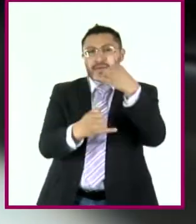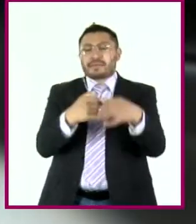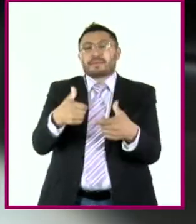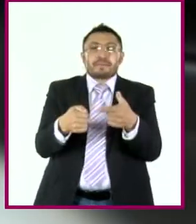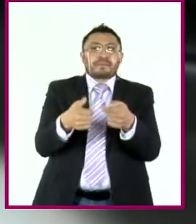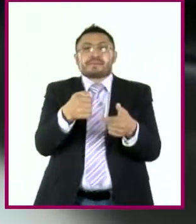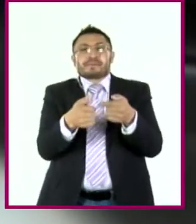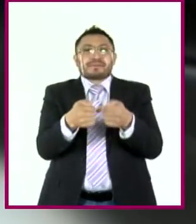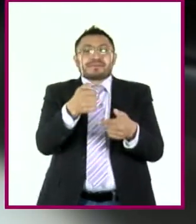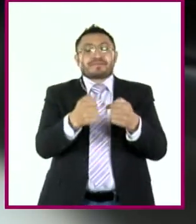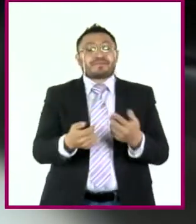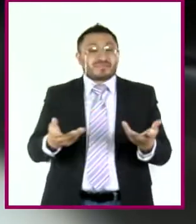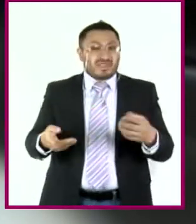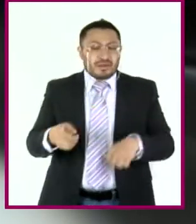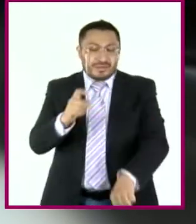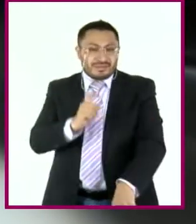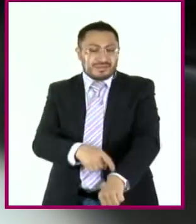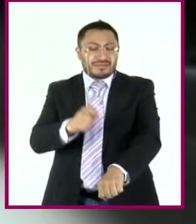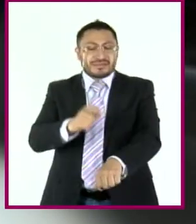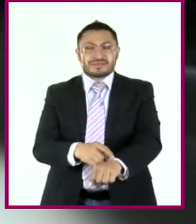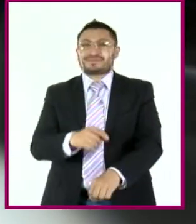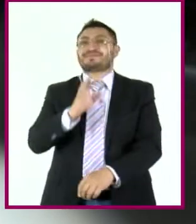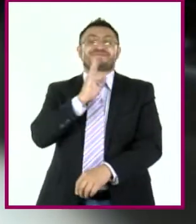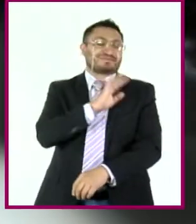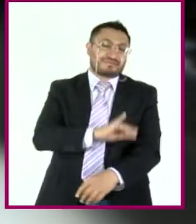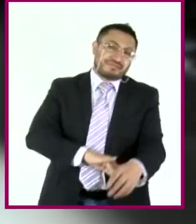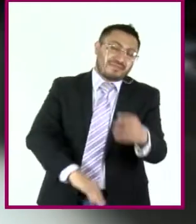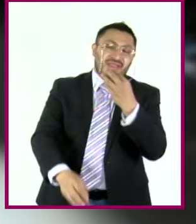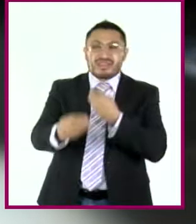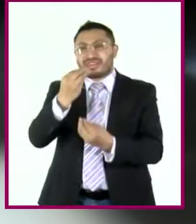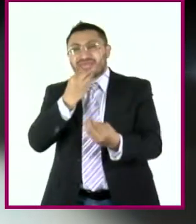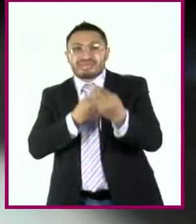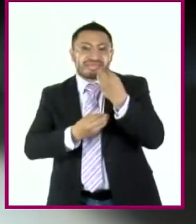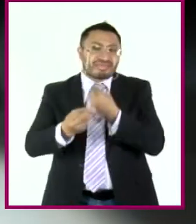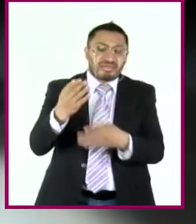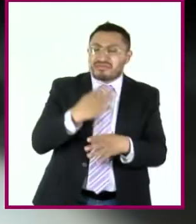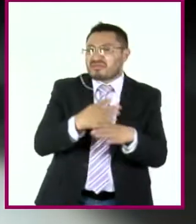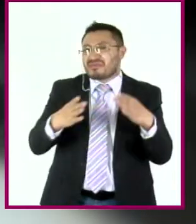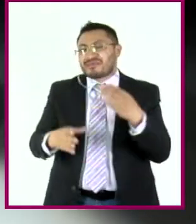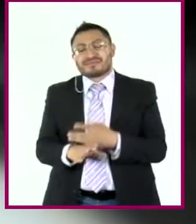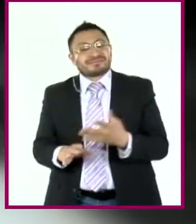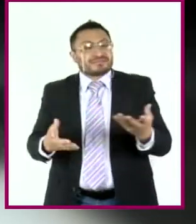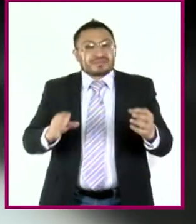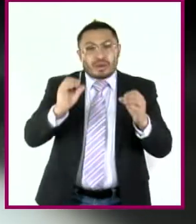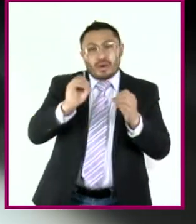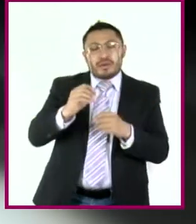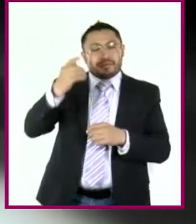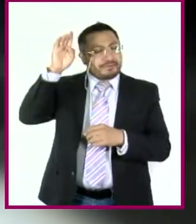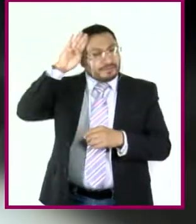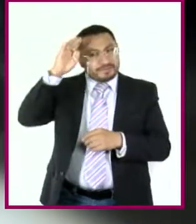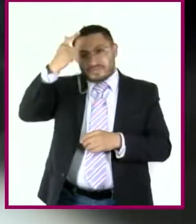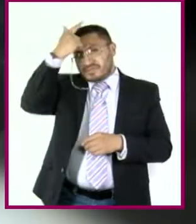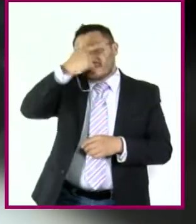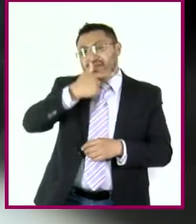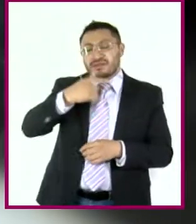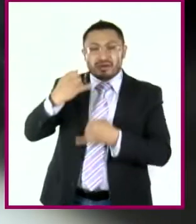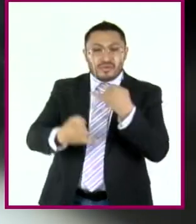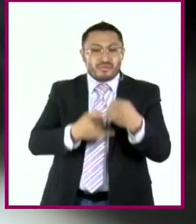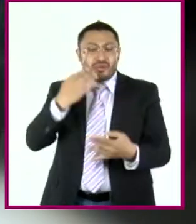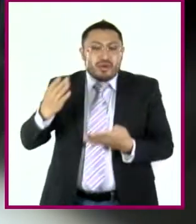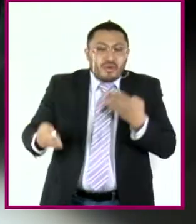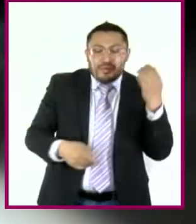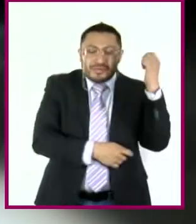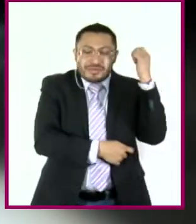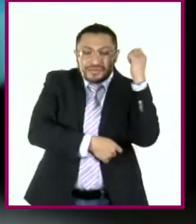pasándonos en horarios y consumo de alimentos? ¿O pensando en las noches de juego, baile, con nuestras